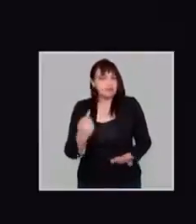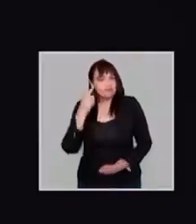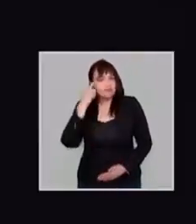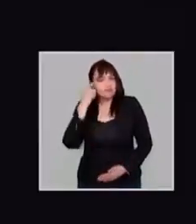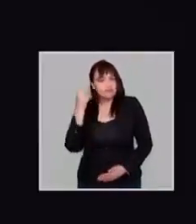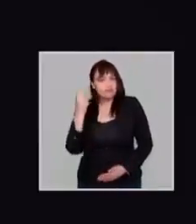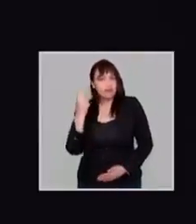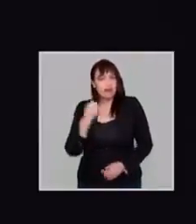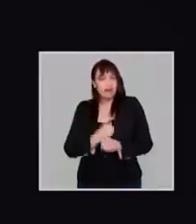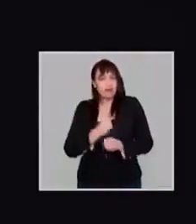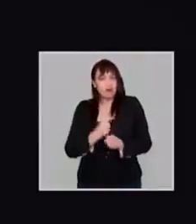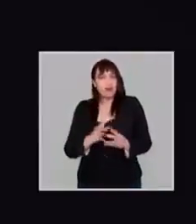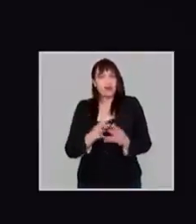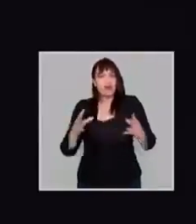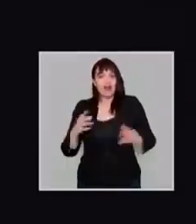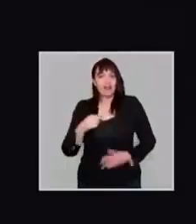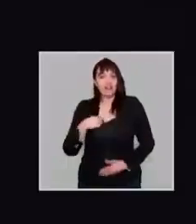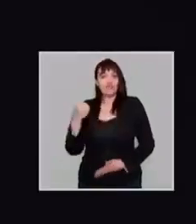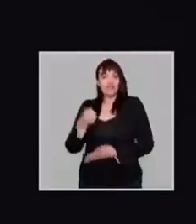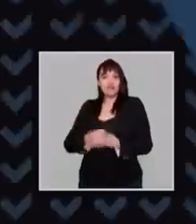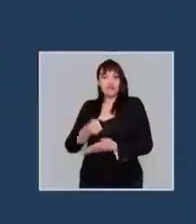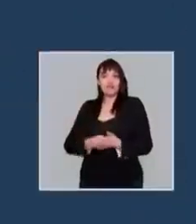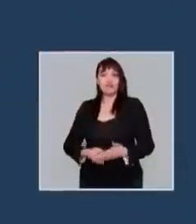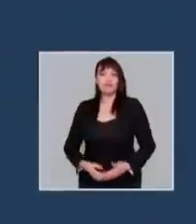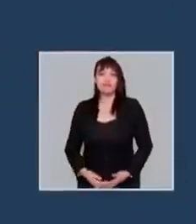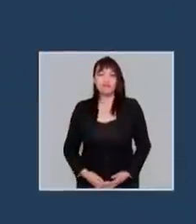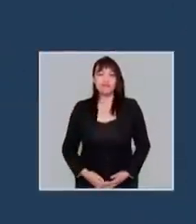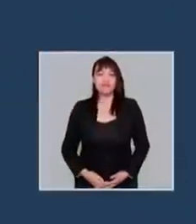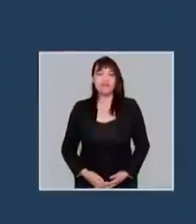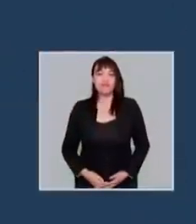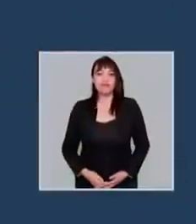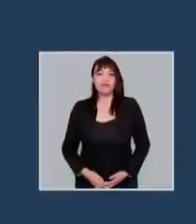Entonces creo que la tarea es grande, por eso soy tan perseverante.